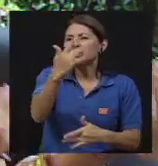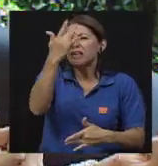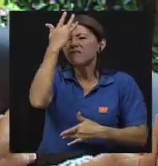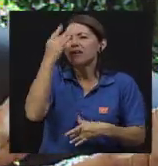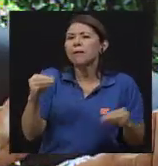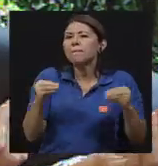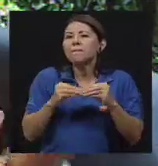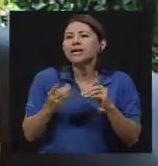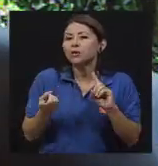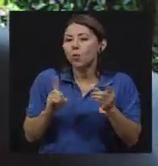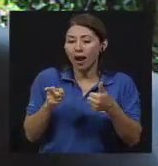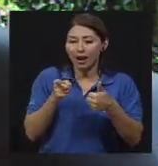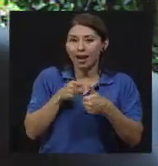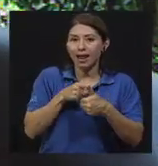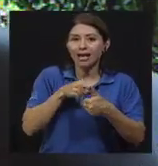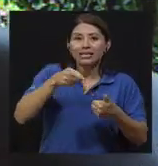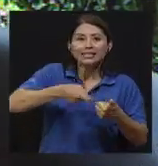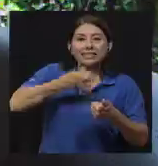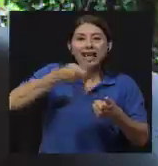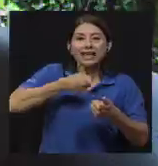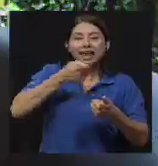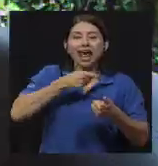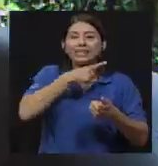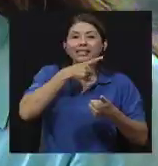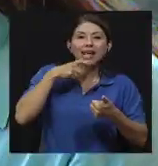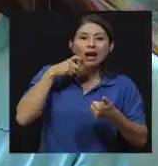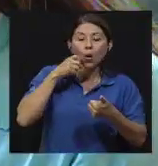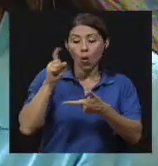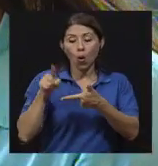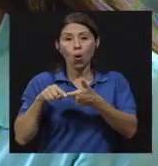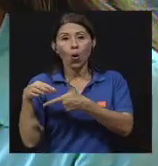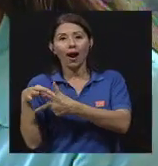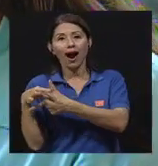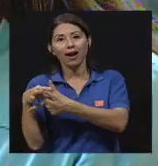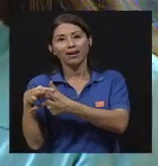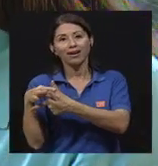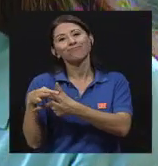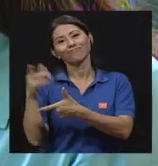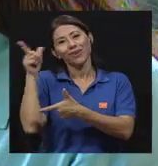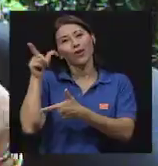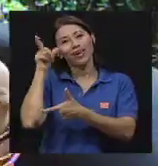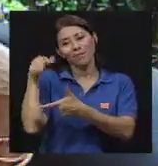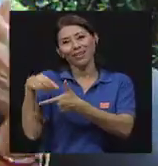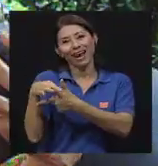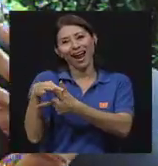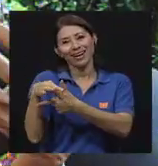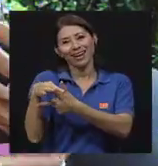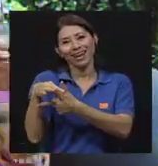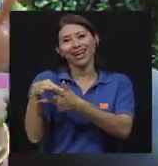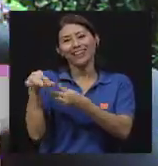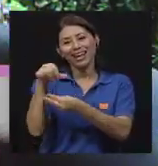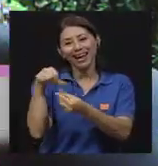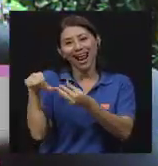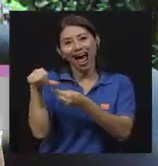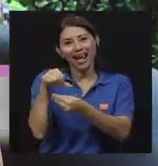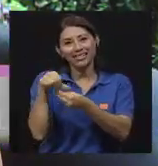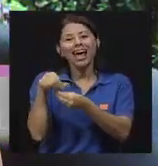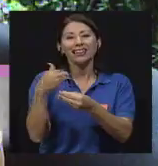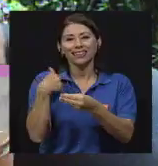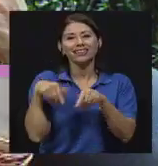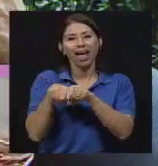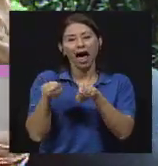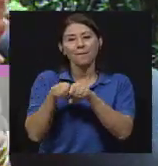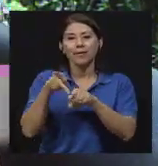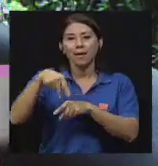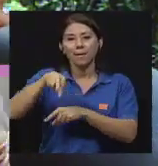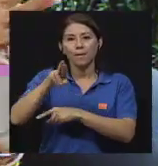cereal seco o una carne? Obviamente va a ser la carne, porque tiene grasa y porque tiene proteínas. Entonces las bacterias se